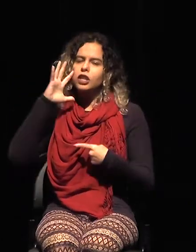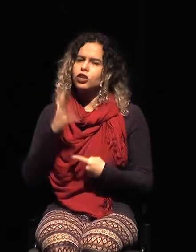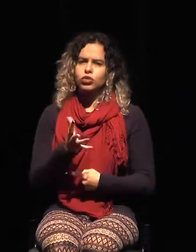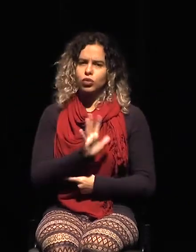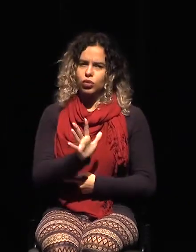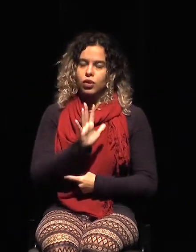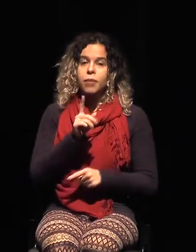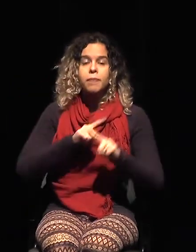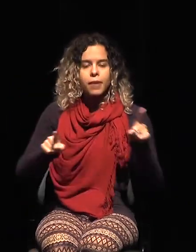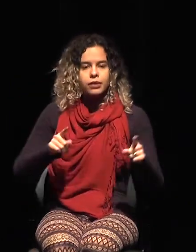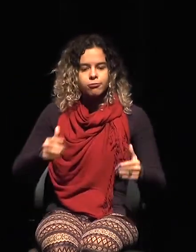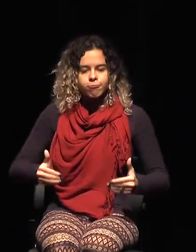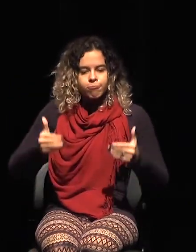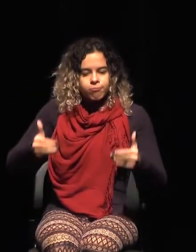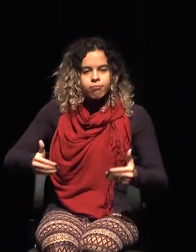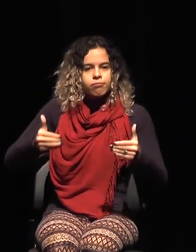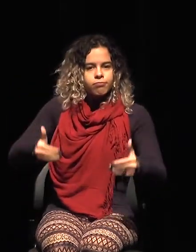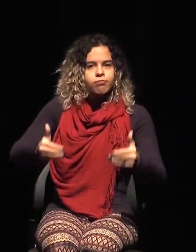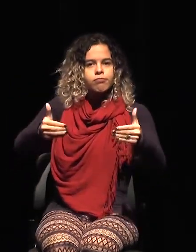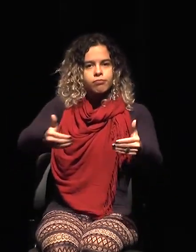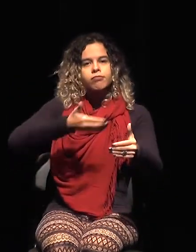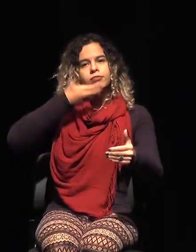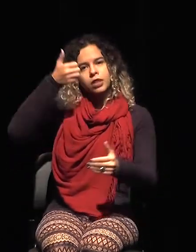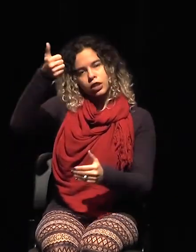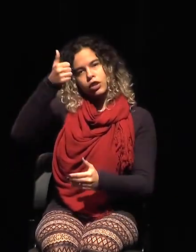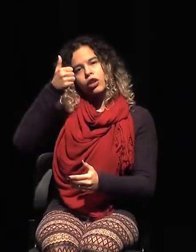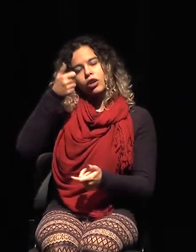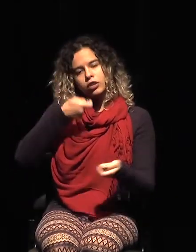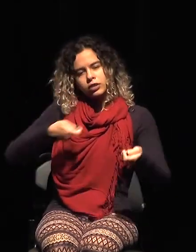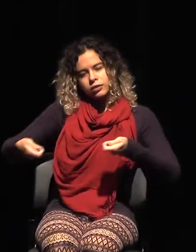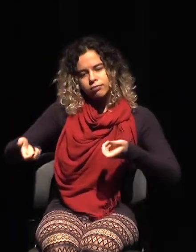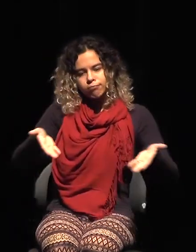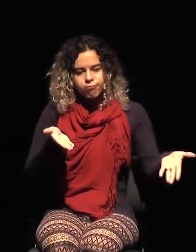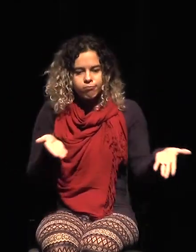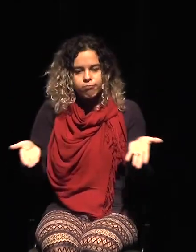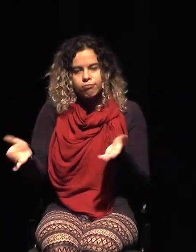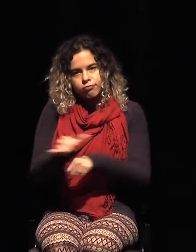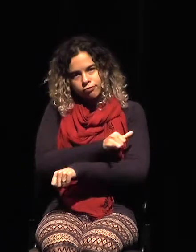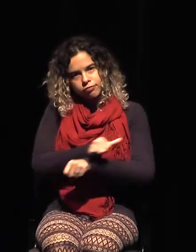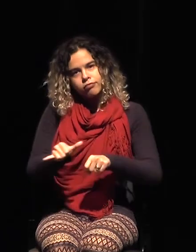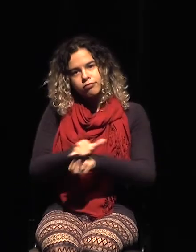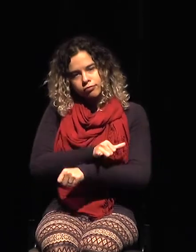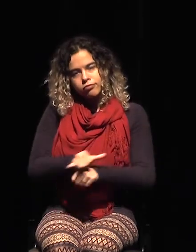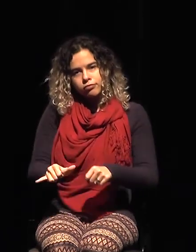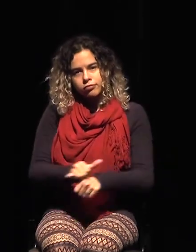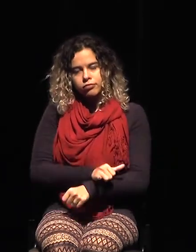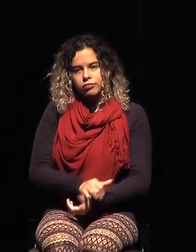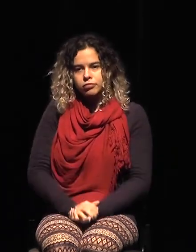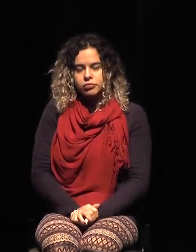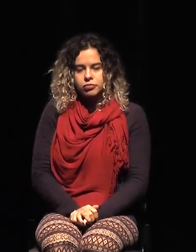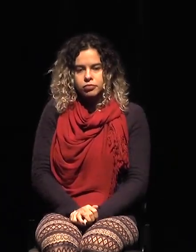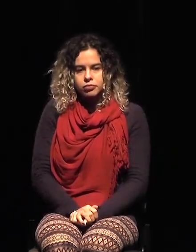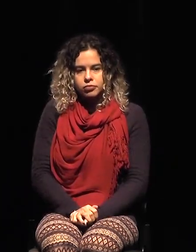estarán administrados con lo que nos falta mucho, que es la inteligencia. Muchas gracias.